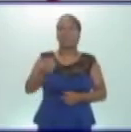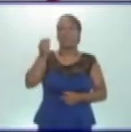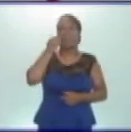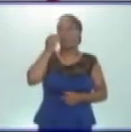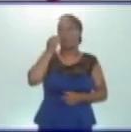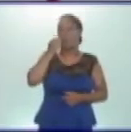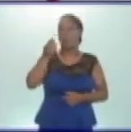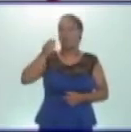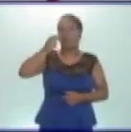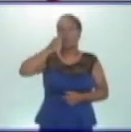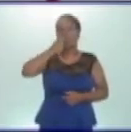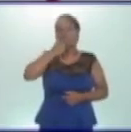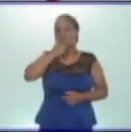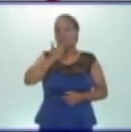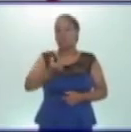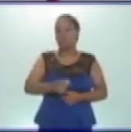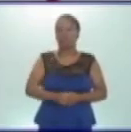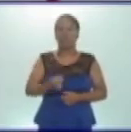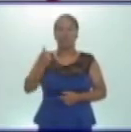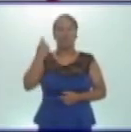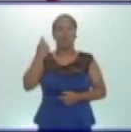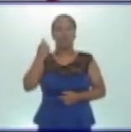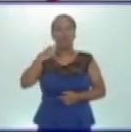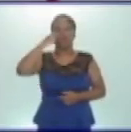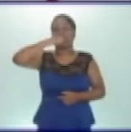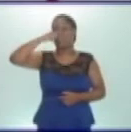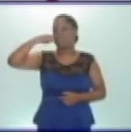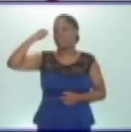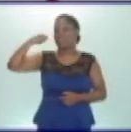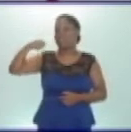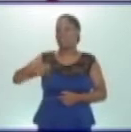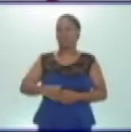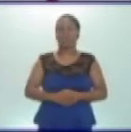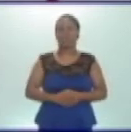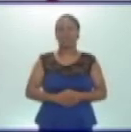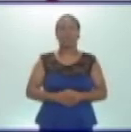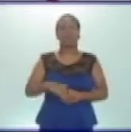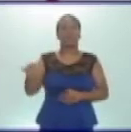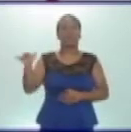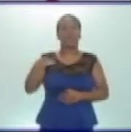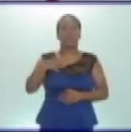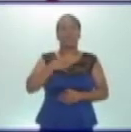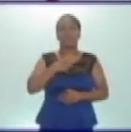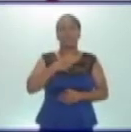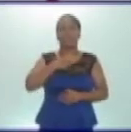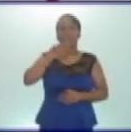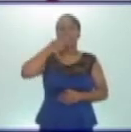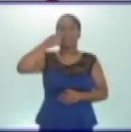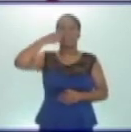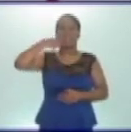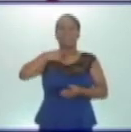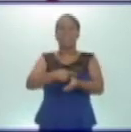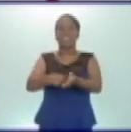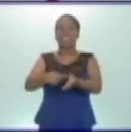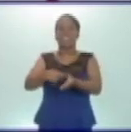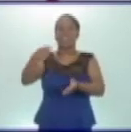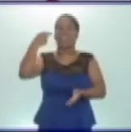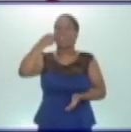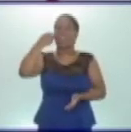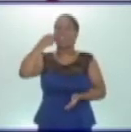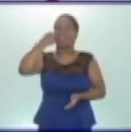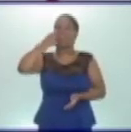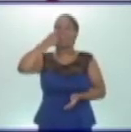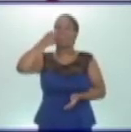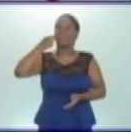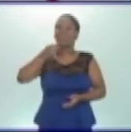alimentos azucarados o a la falta de higiene bucal. También tenemos, en el caso de los dientes, sangramiento de las encías, que se puede